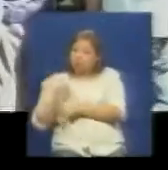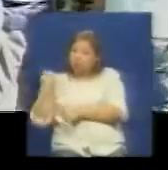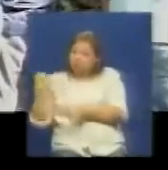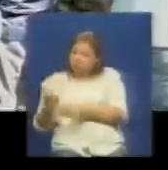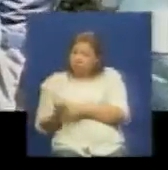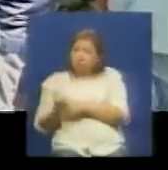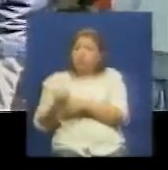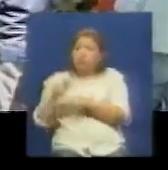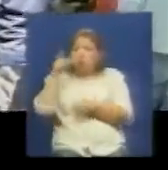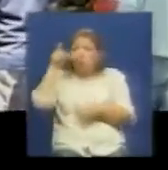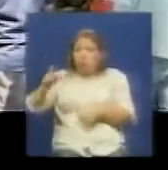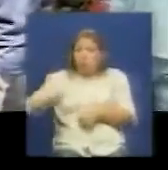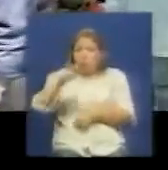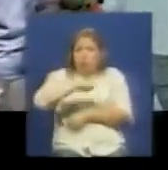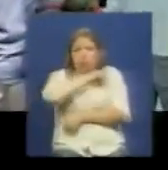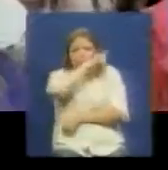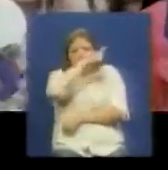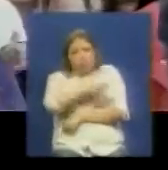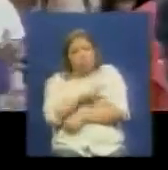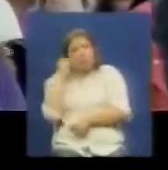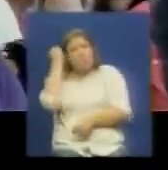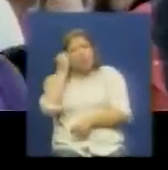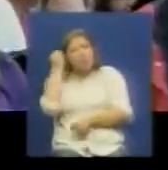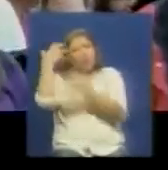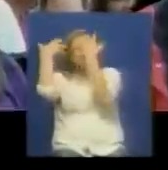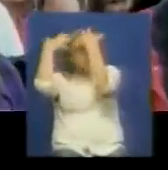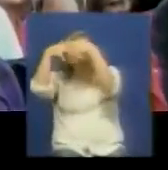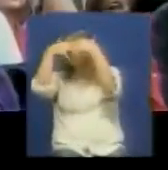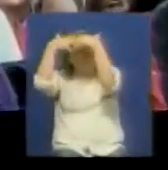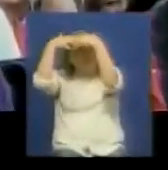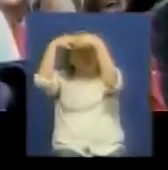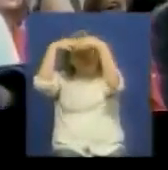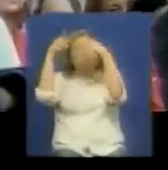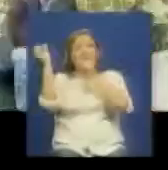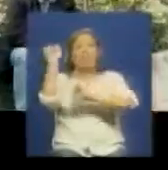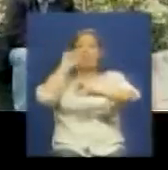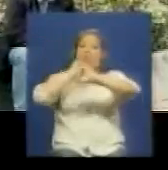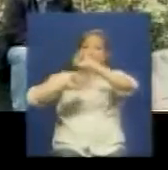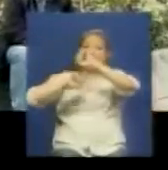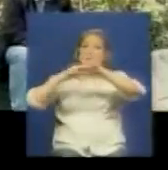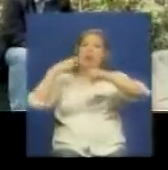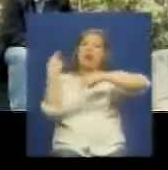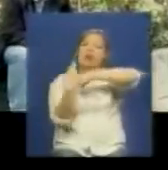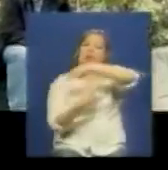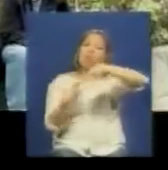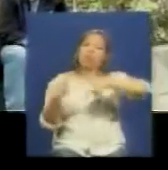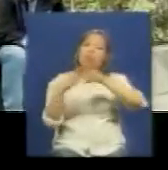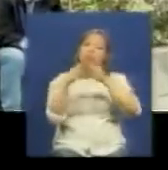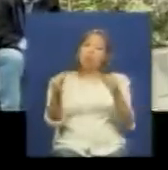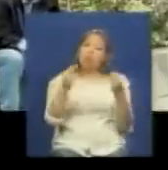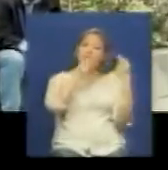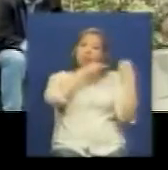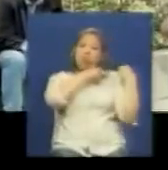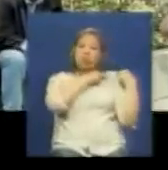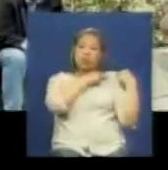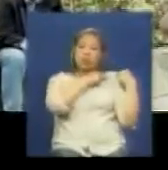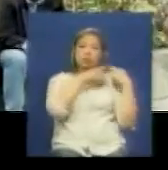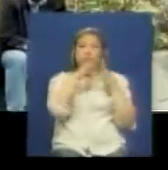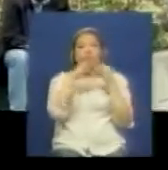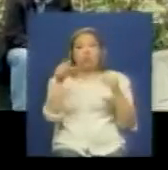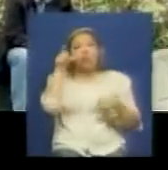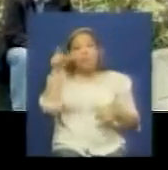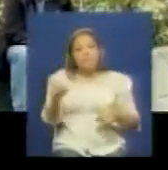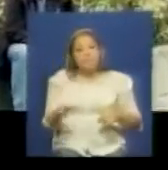como poder popular y nos plantemos en defensa de la revolución todos aquellos directores todo aquello